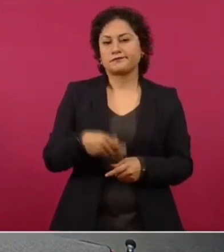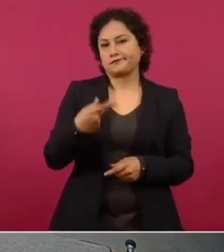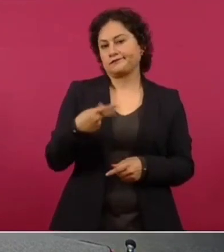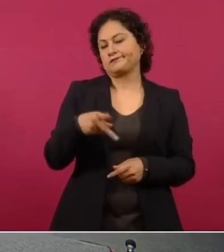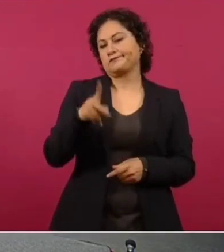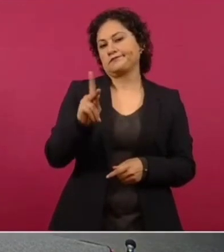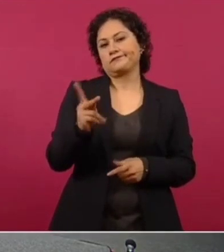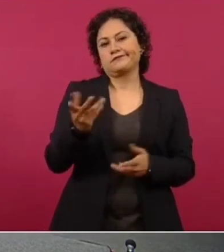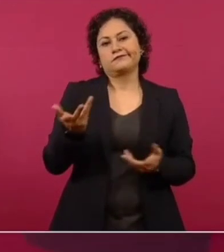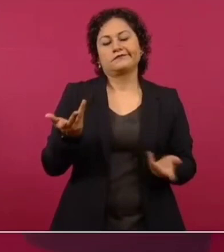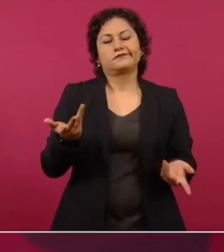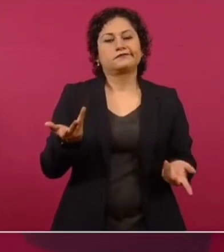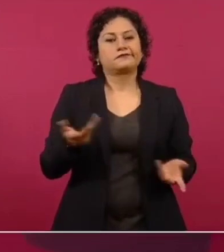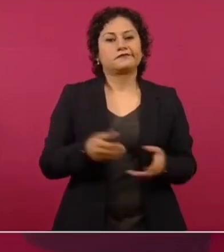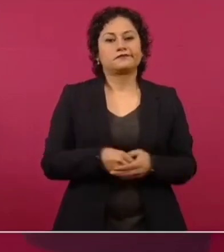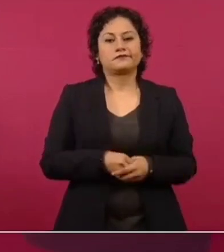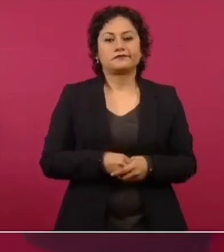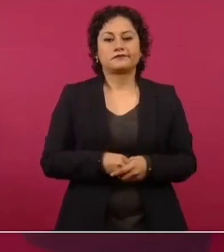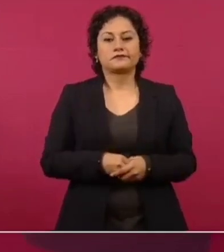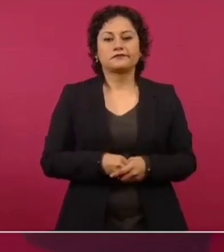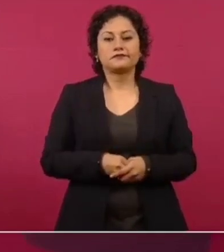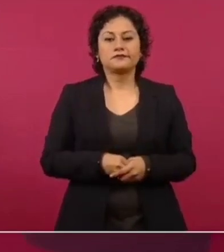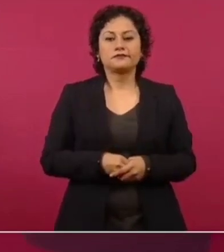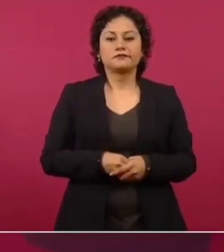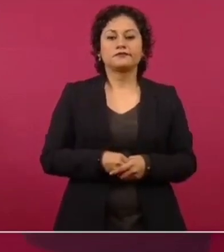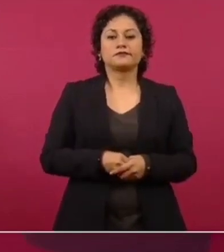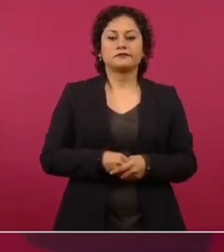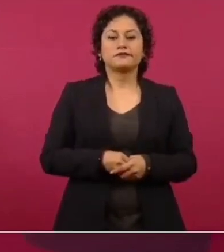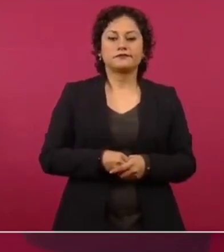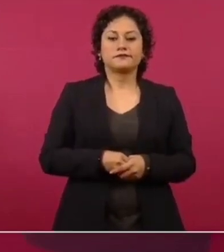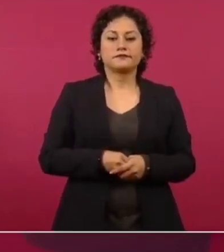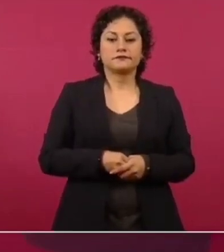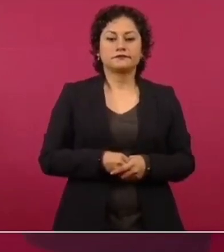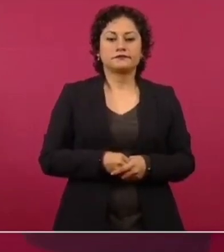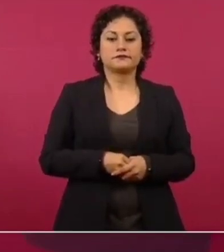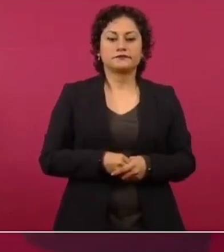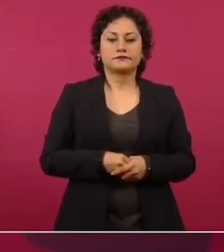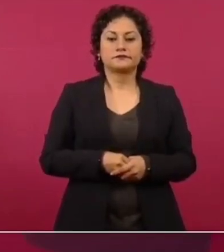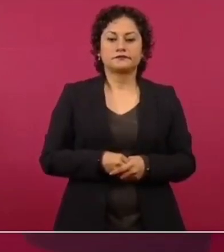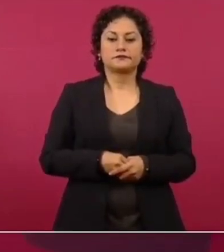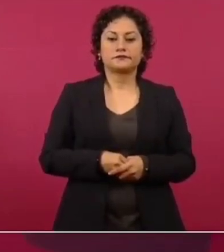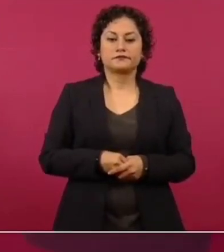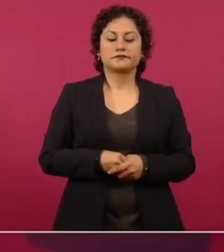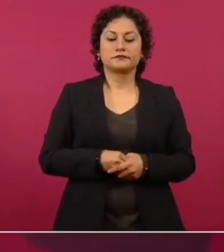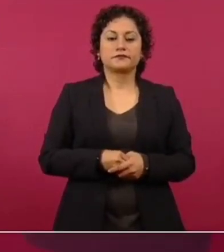están muy